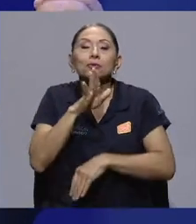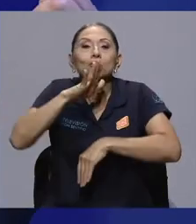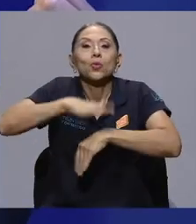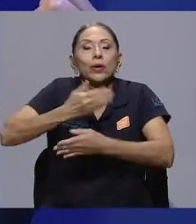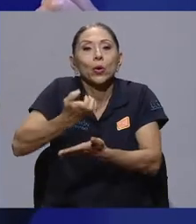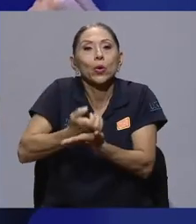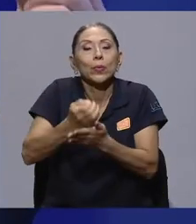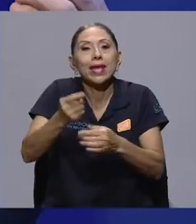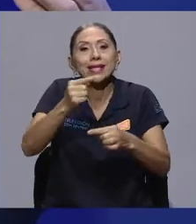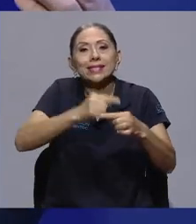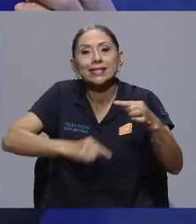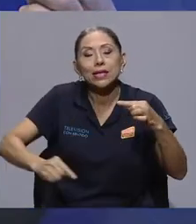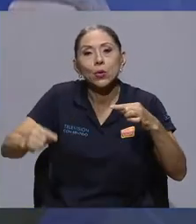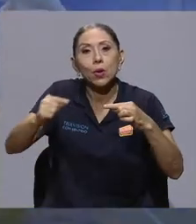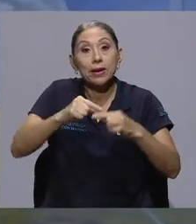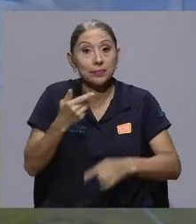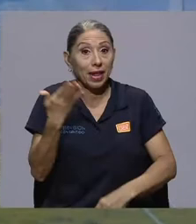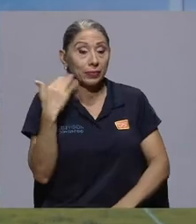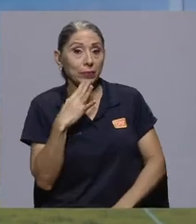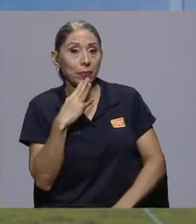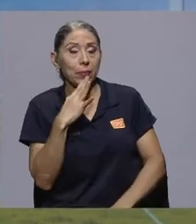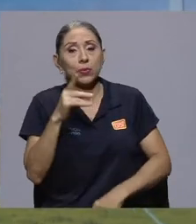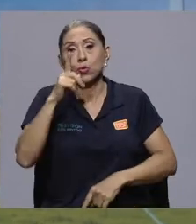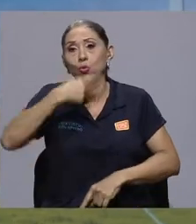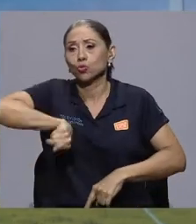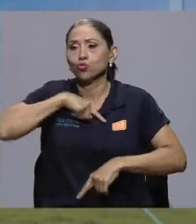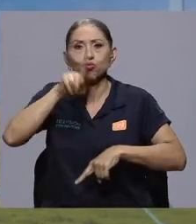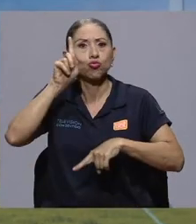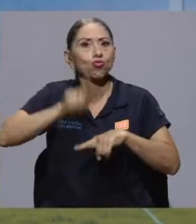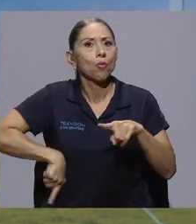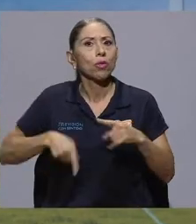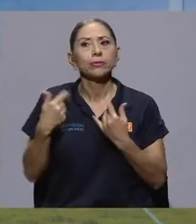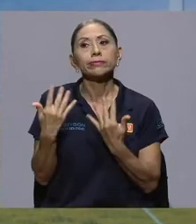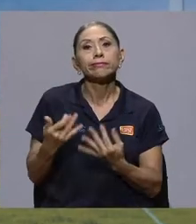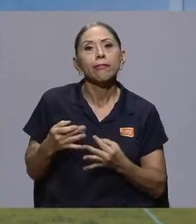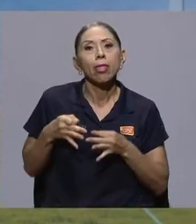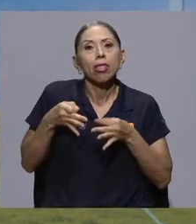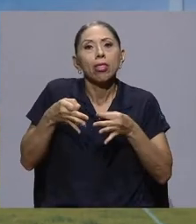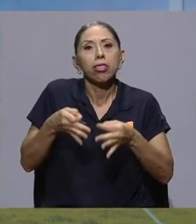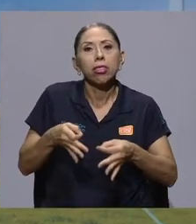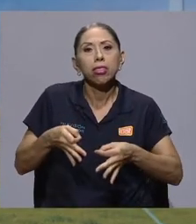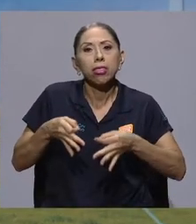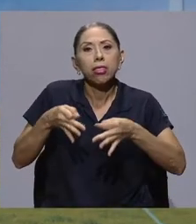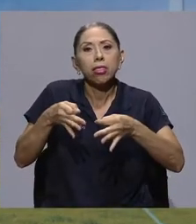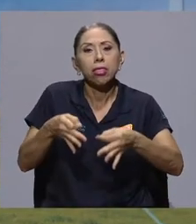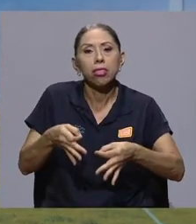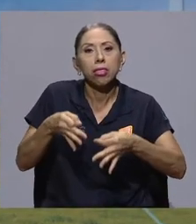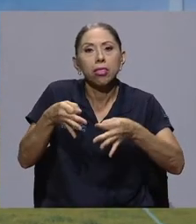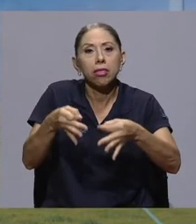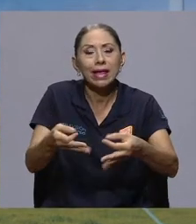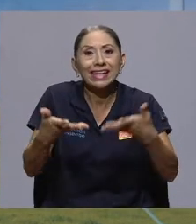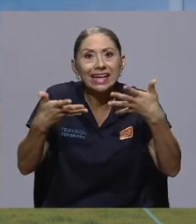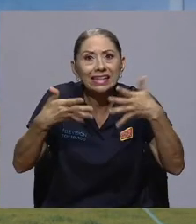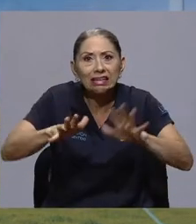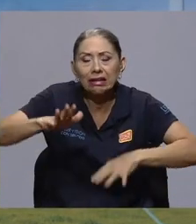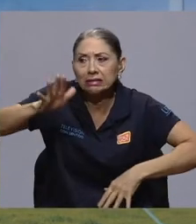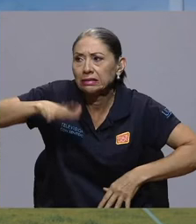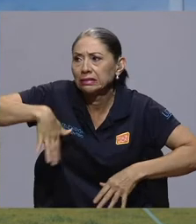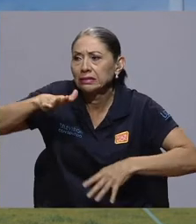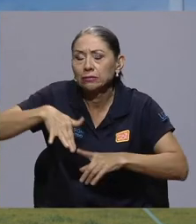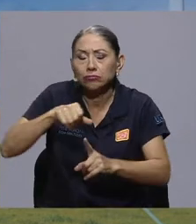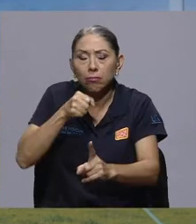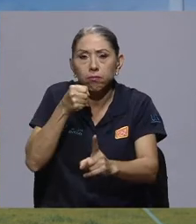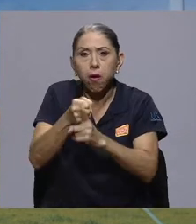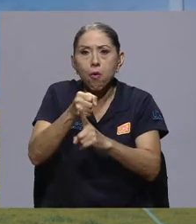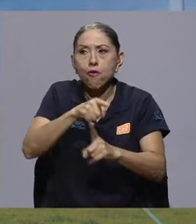del primer bloque, Carla, que no podemos esperarnos, no podemos darnos el lujo de esperar a que ya sean efectos tan dramáticos